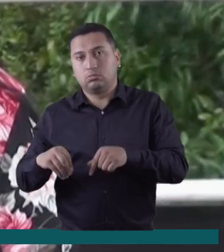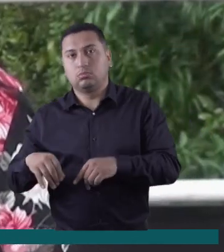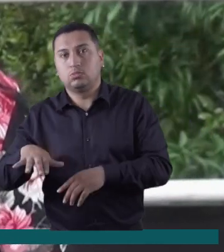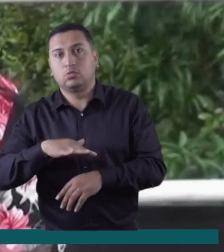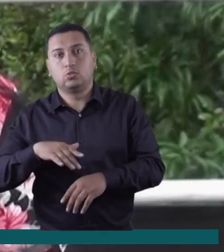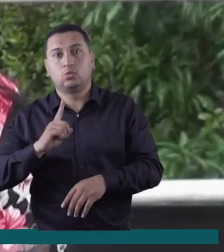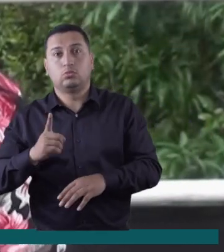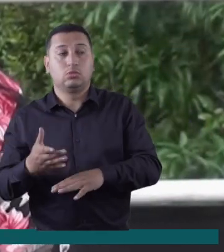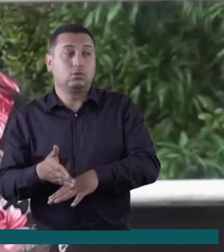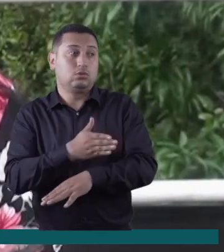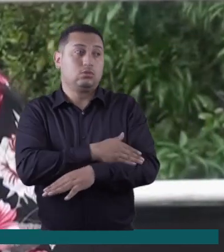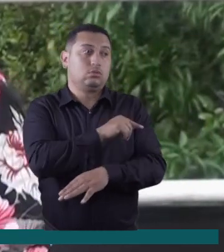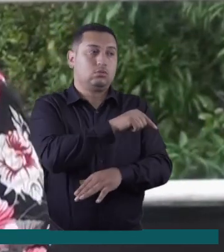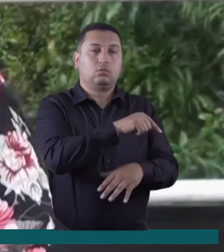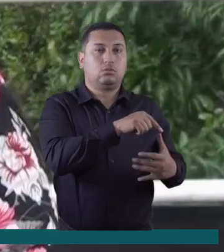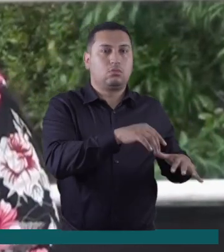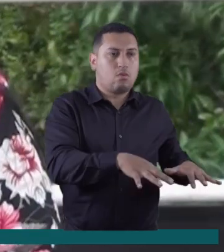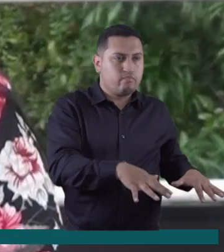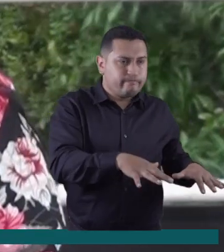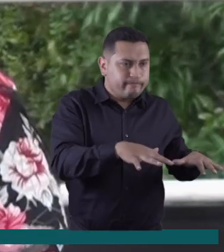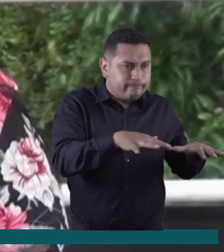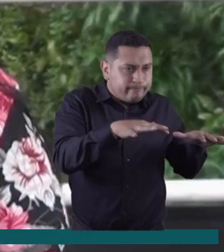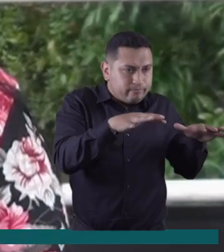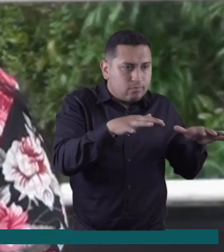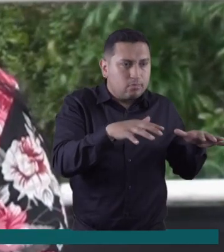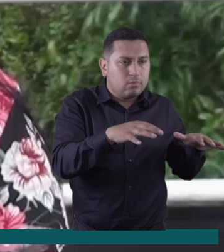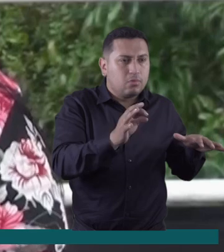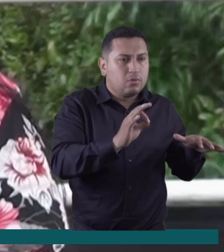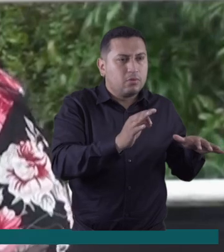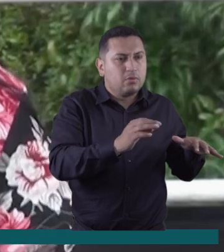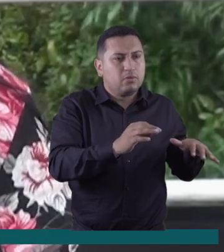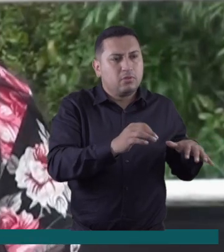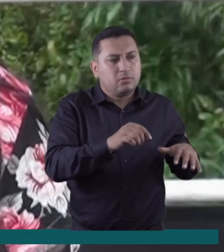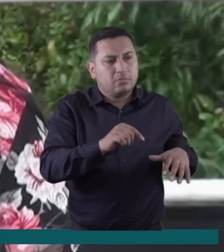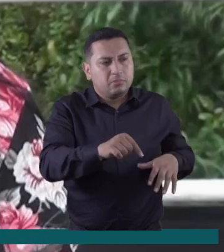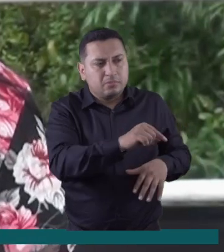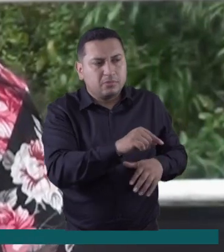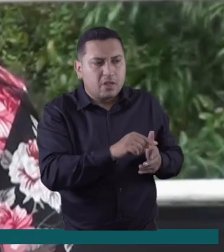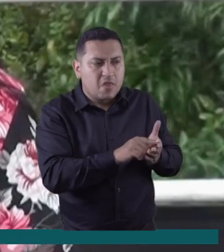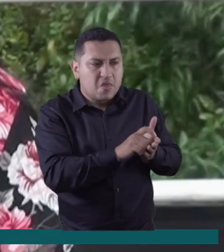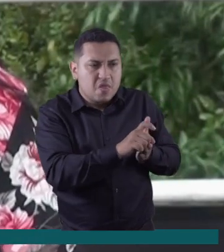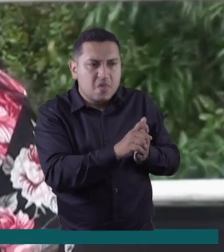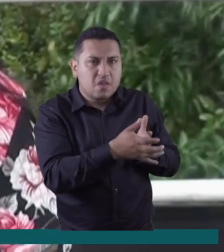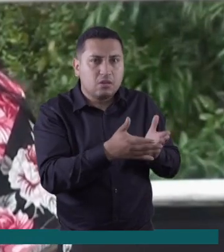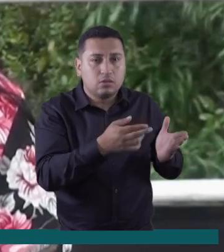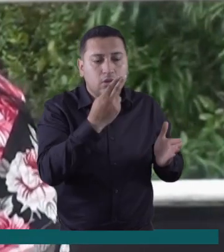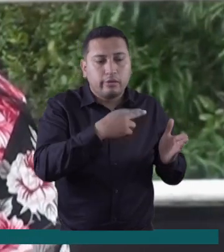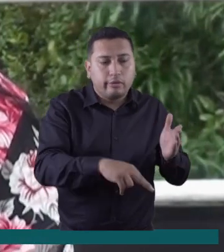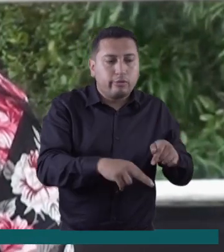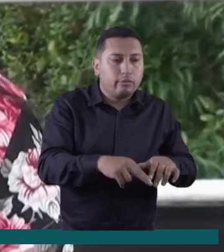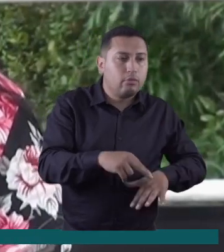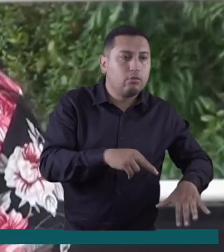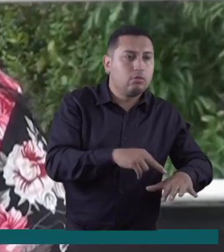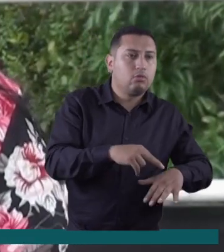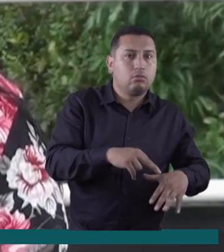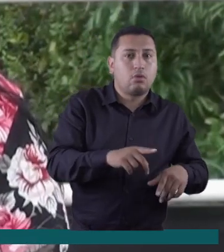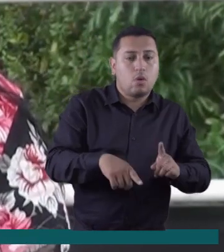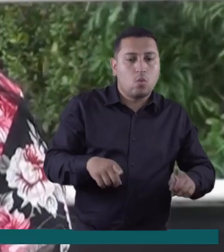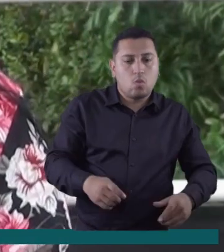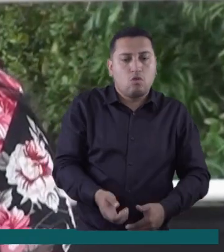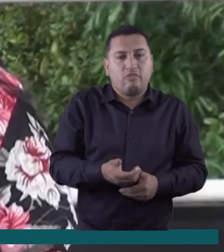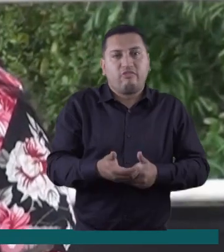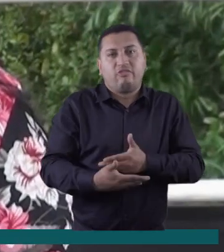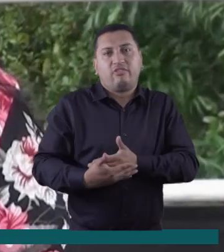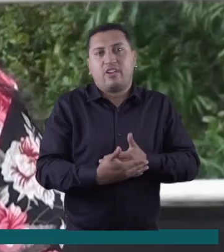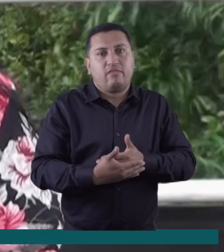acá porque nos estaban hundiendo, estaban saliendo cosas, bichos raros, y como tenemos varios niños pequeños, había niños